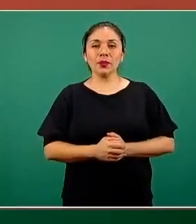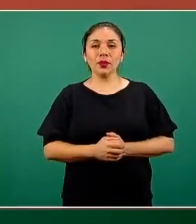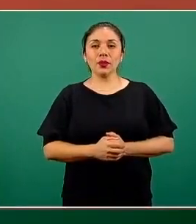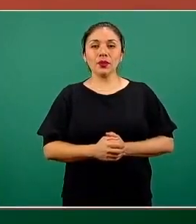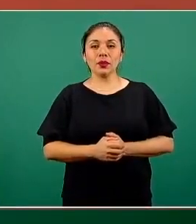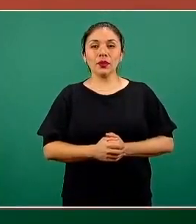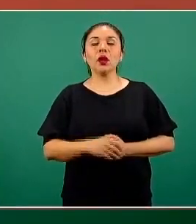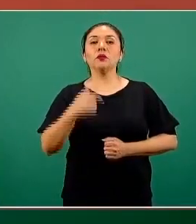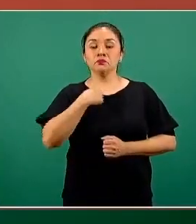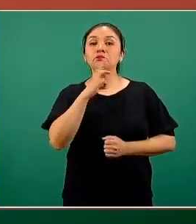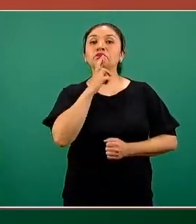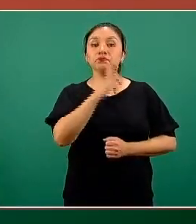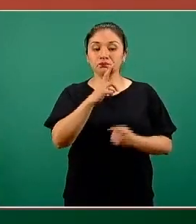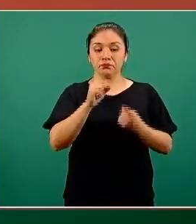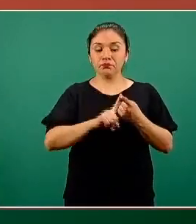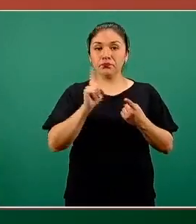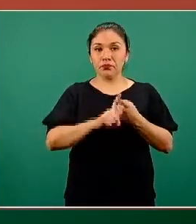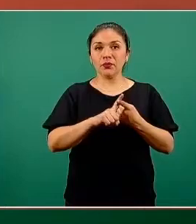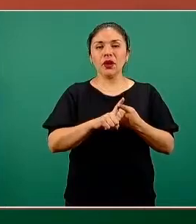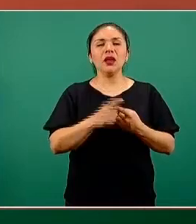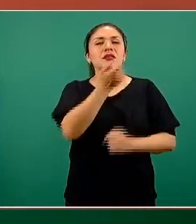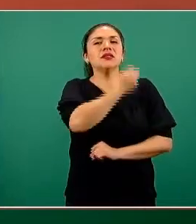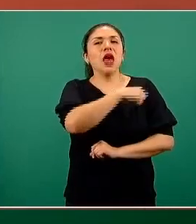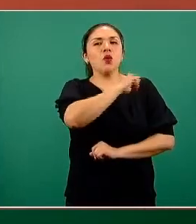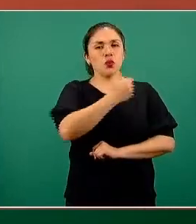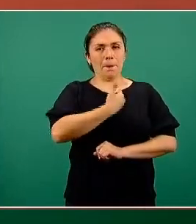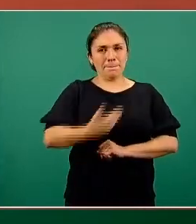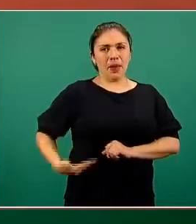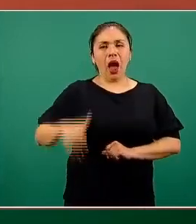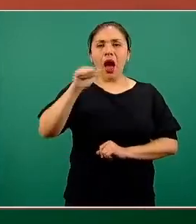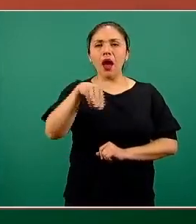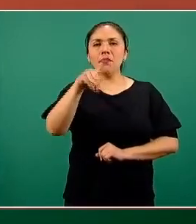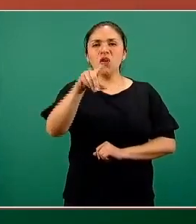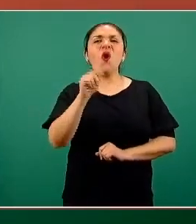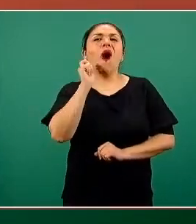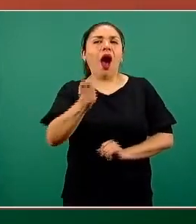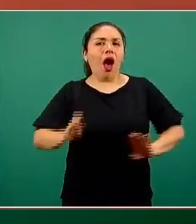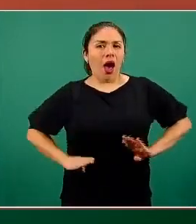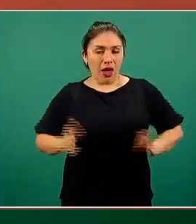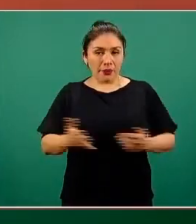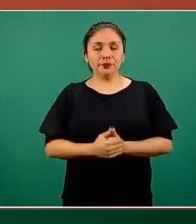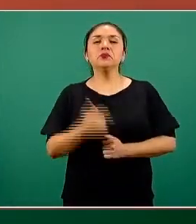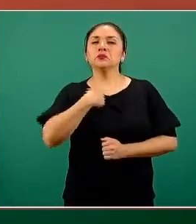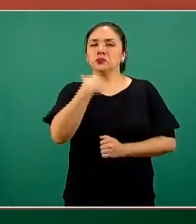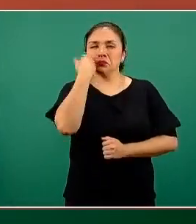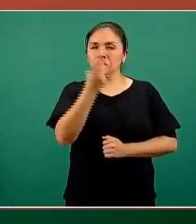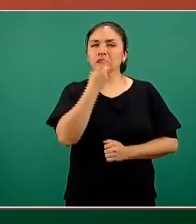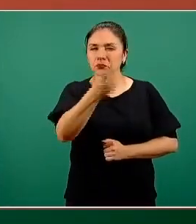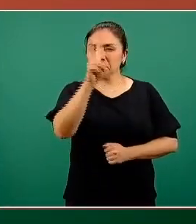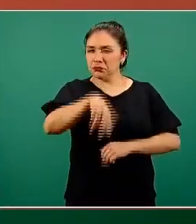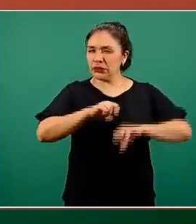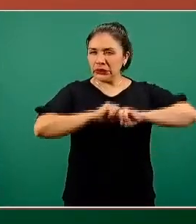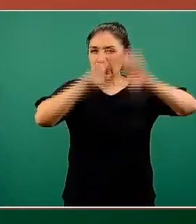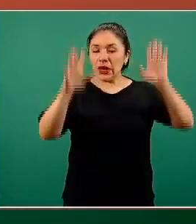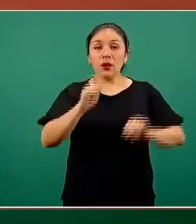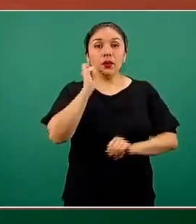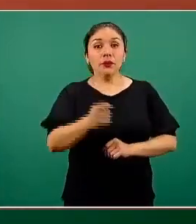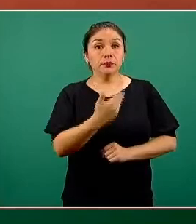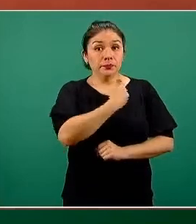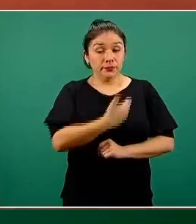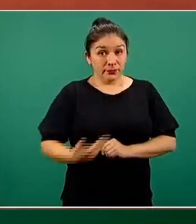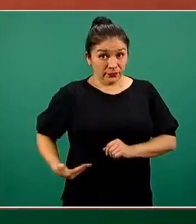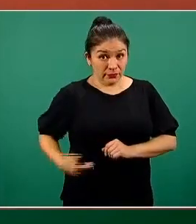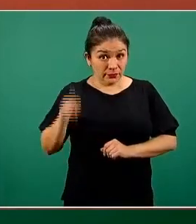Vamos a contestar la primera sobre el estado de salud del presidente López Obrador. Aquí quisiera dejar muy en claro que el